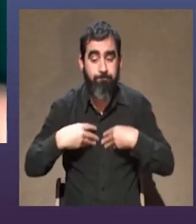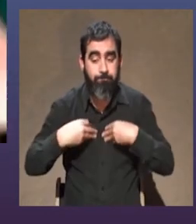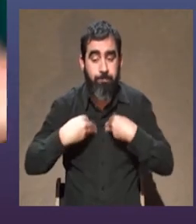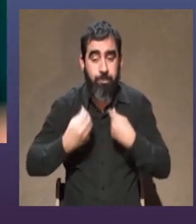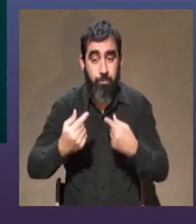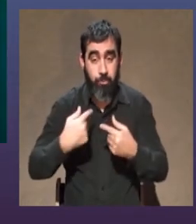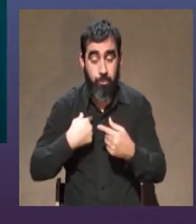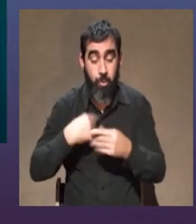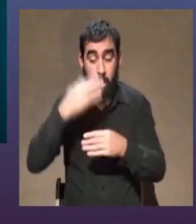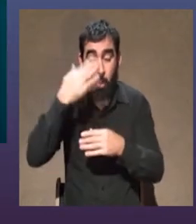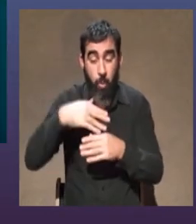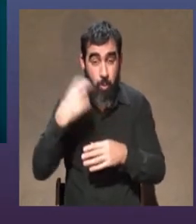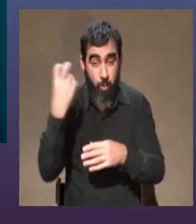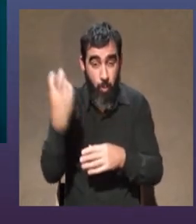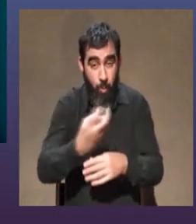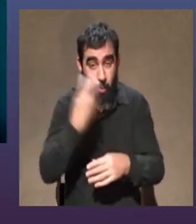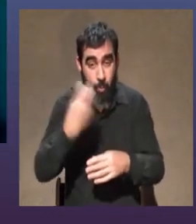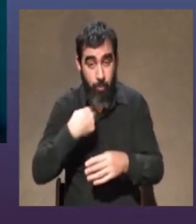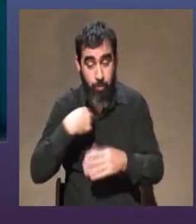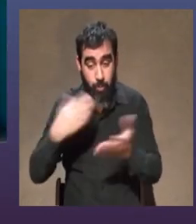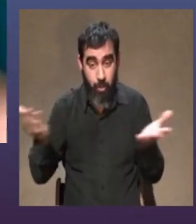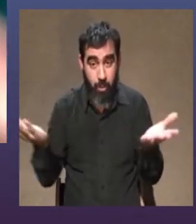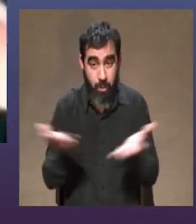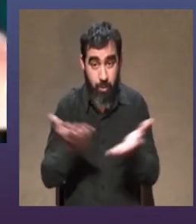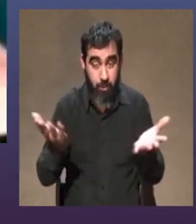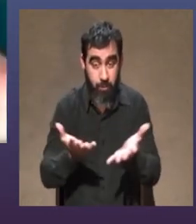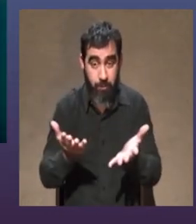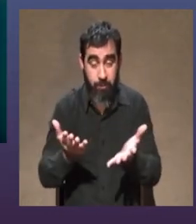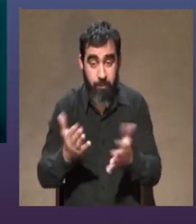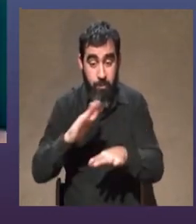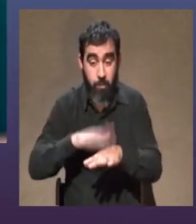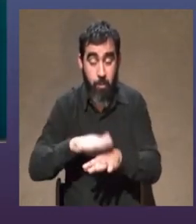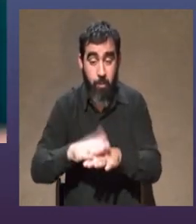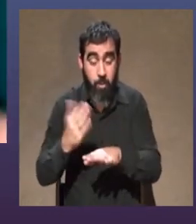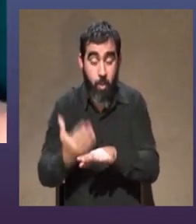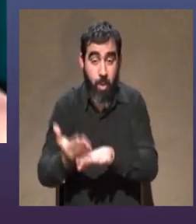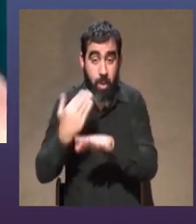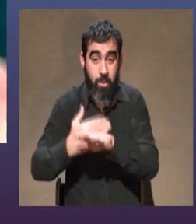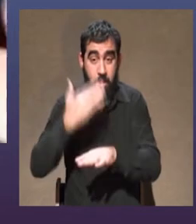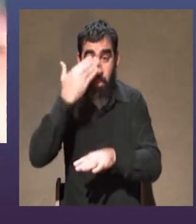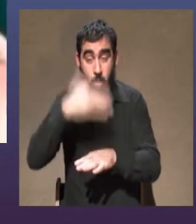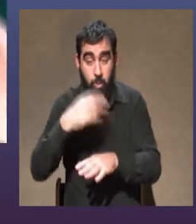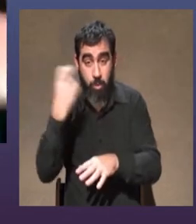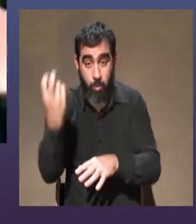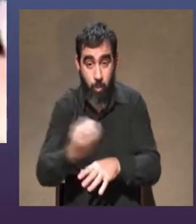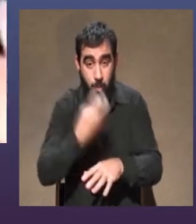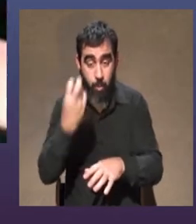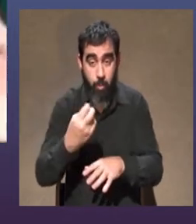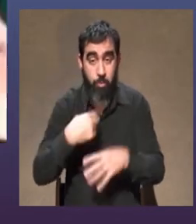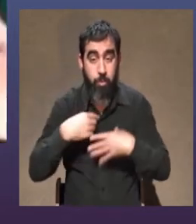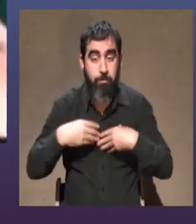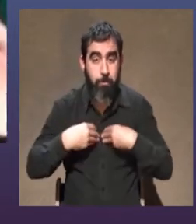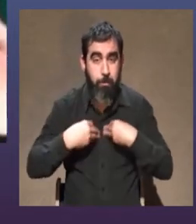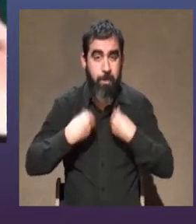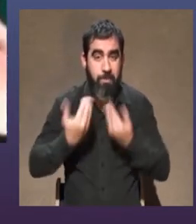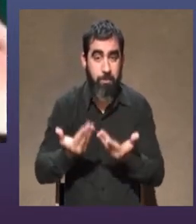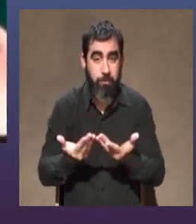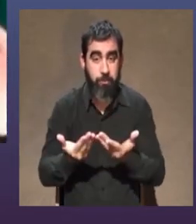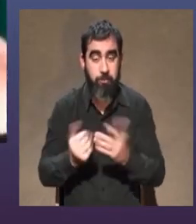o en la última búsqueda que estoy, o en la que estuve, pienso como, o siento, que